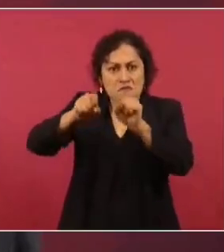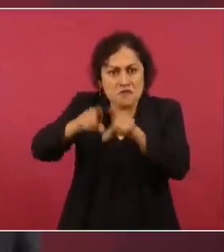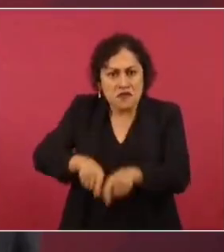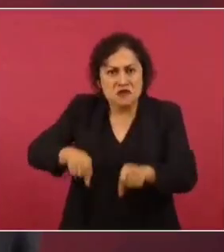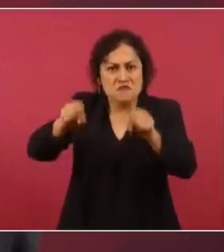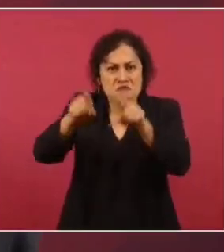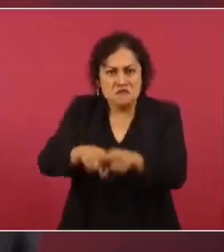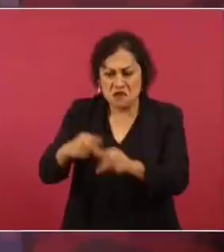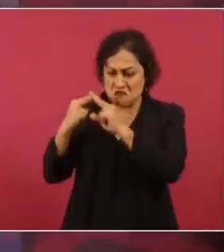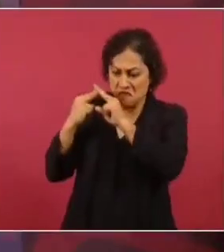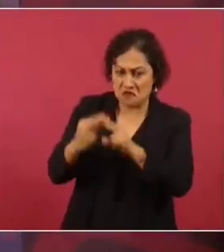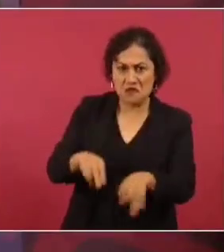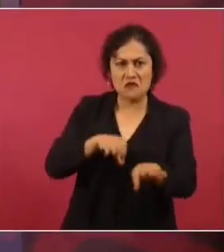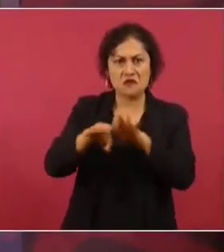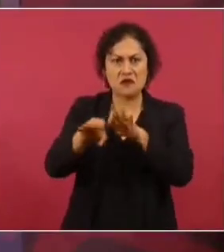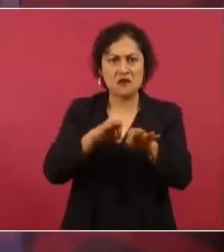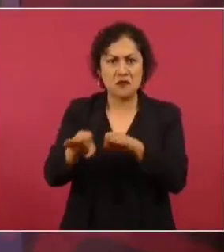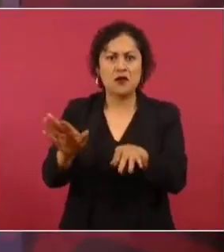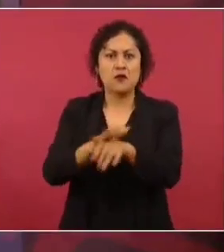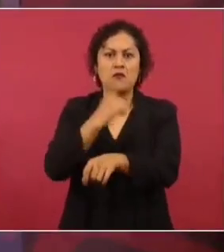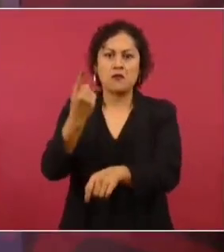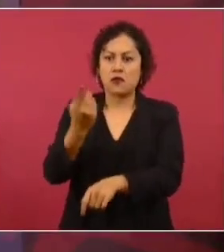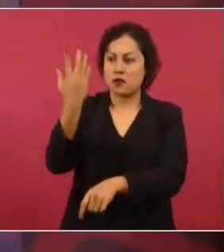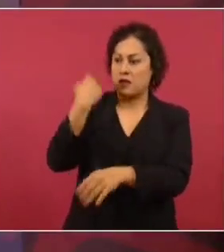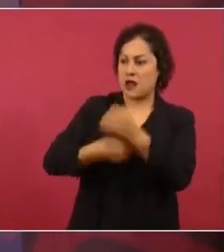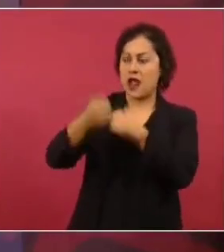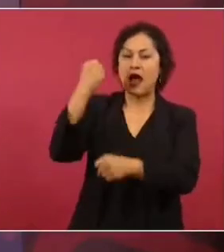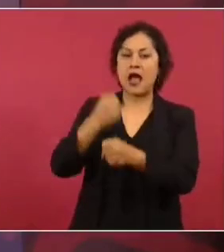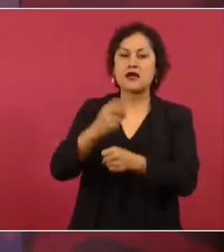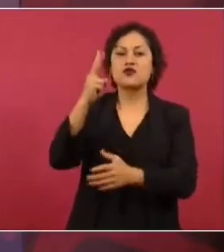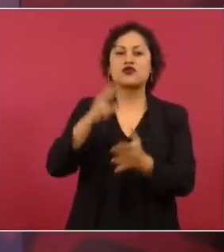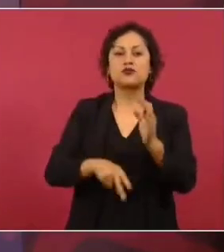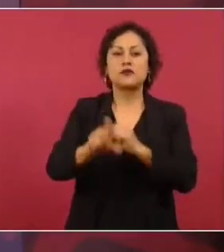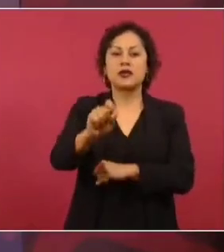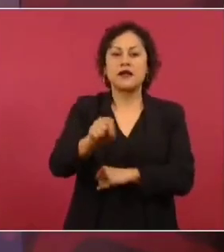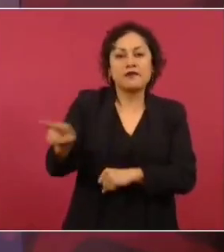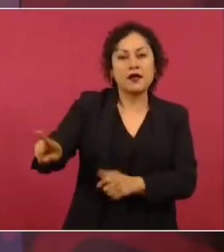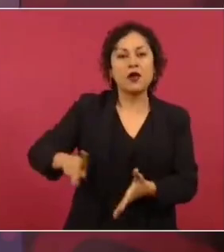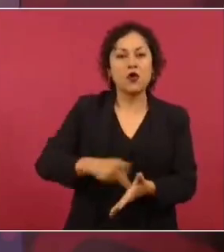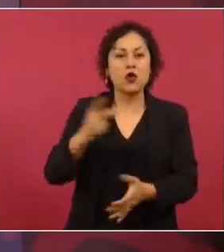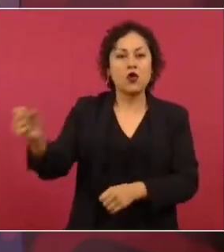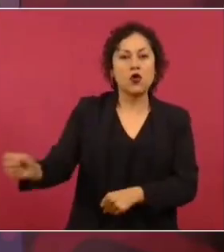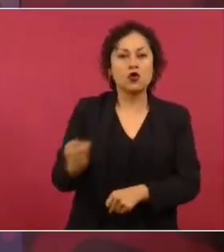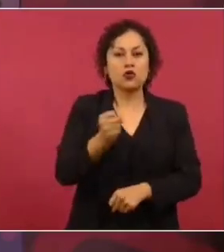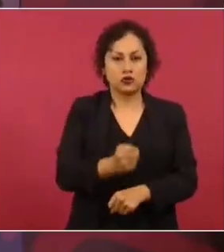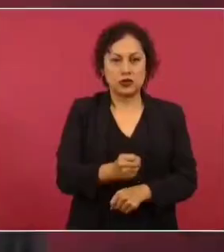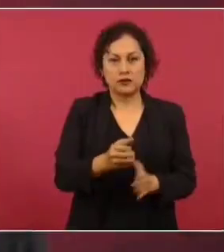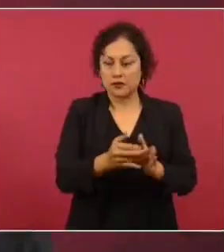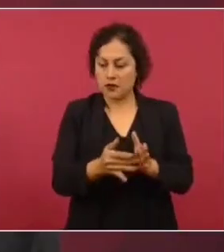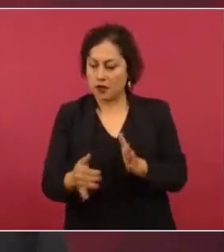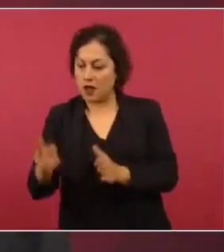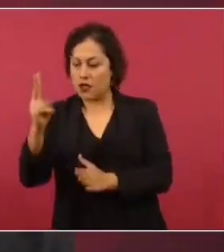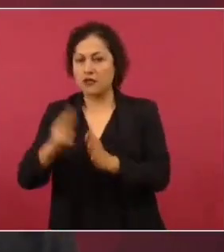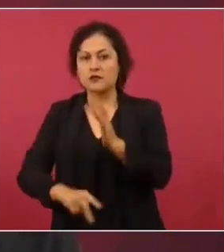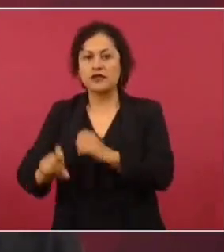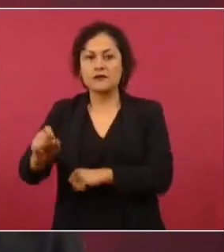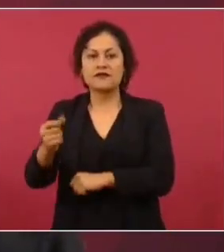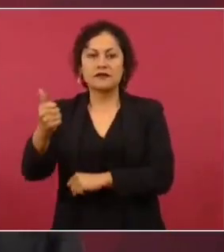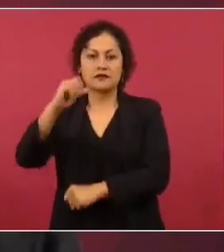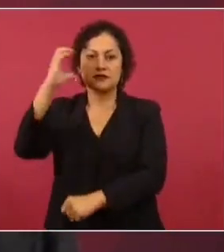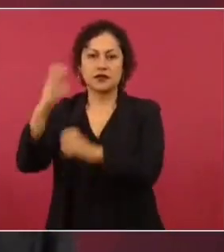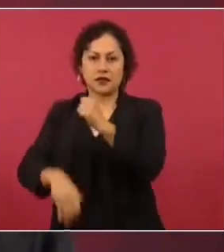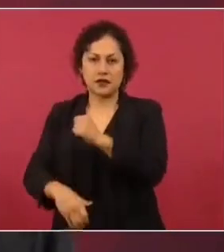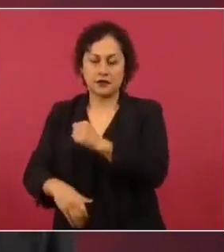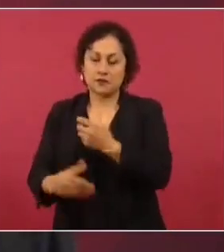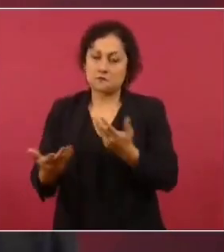año antepasado, 2020, se le reeligió para que su cargo terminara en el 2026. Ahora, pues prácticamente al